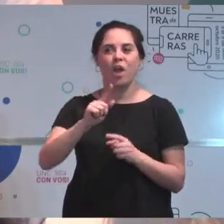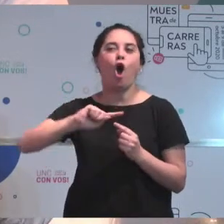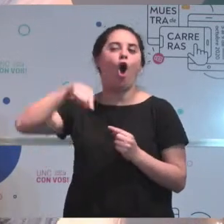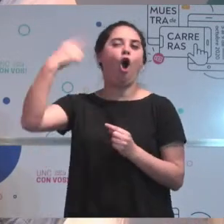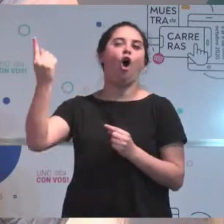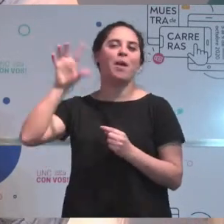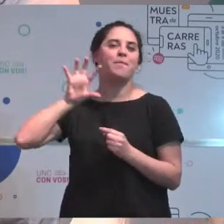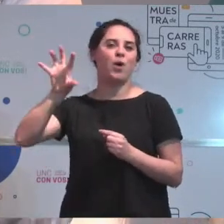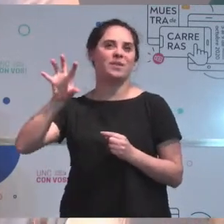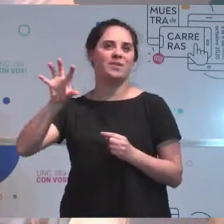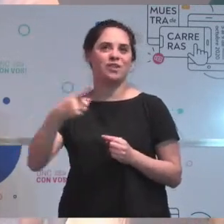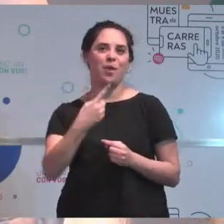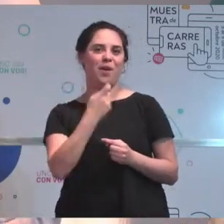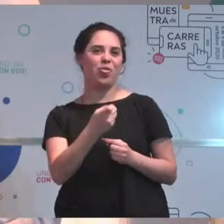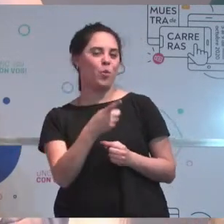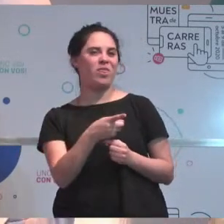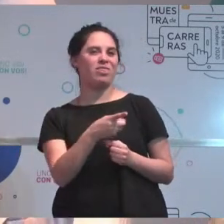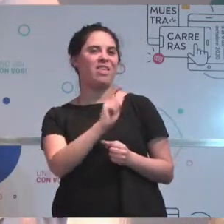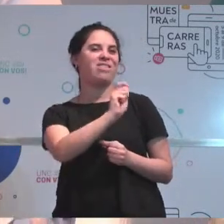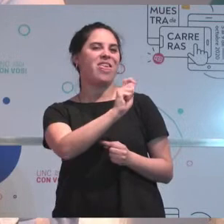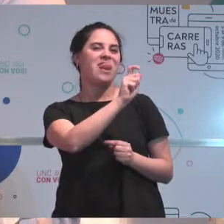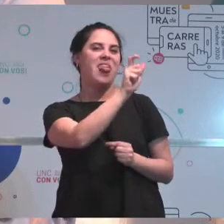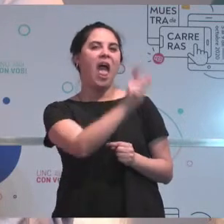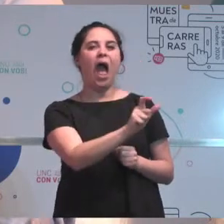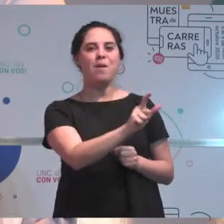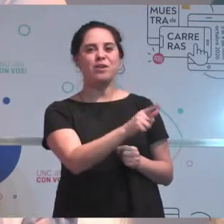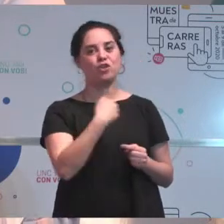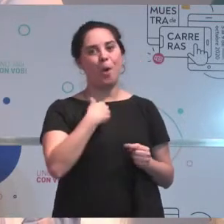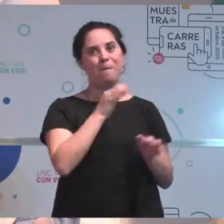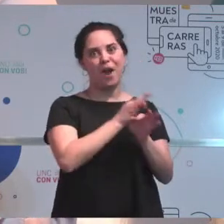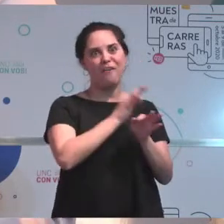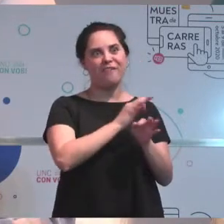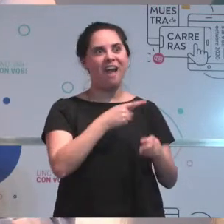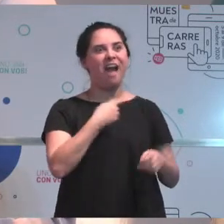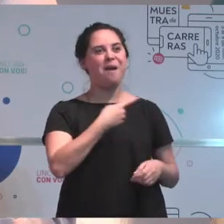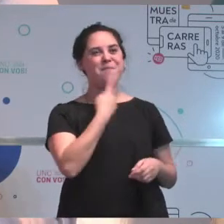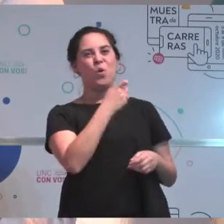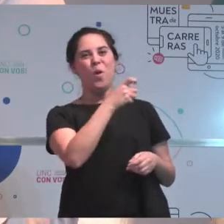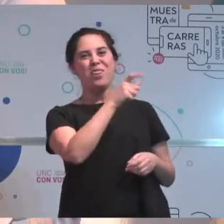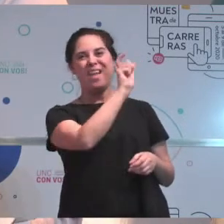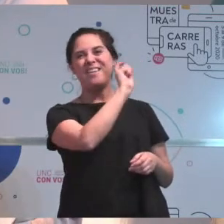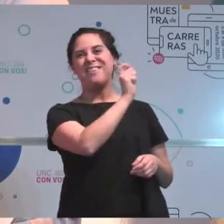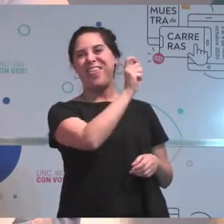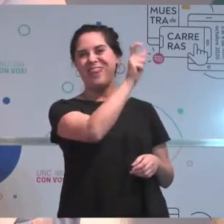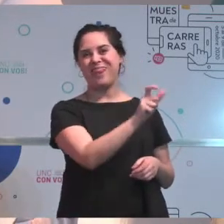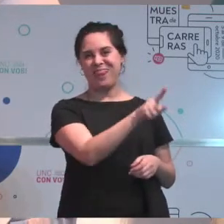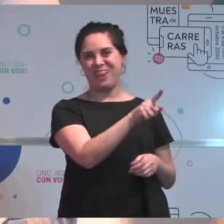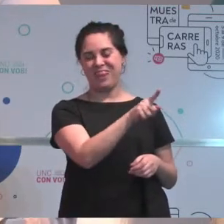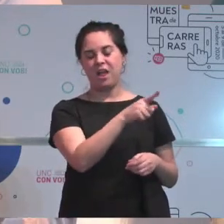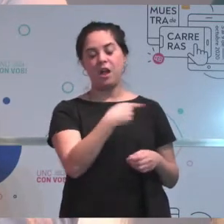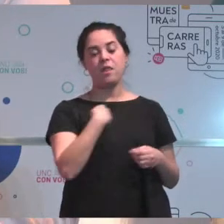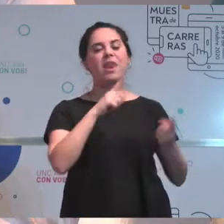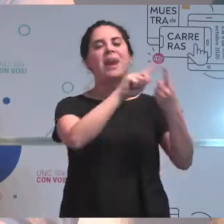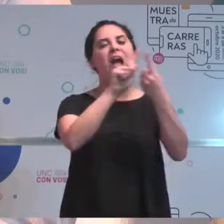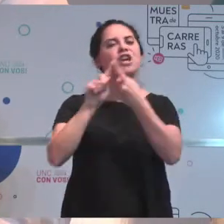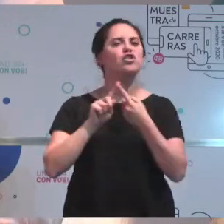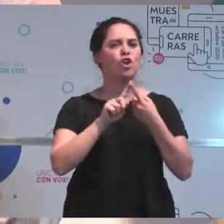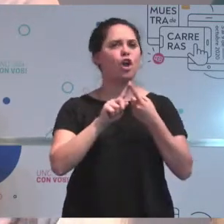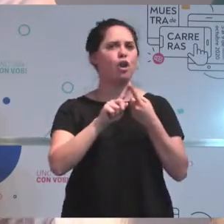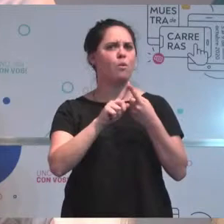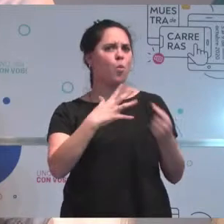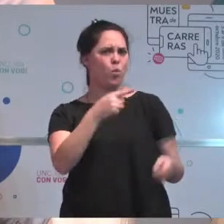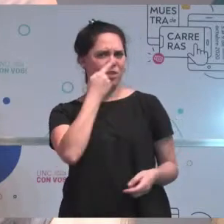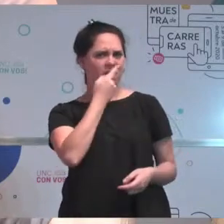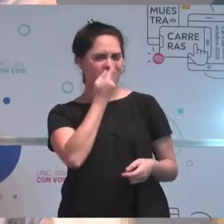el que me está hablando. Yo como profe. Bien, entonces la relación que uno puede tener con el alumno es muy interesante en ese aspecto porque no es